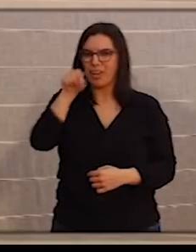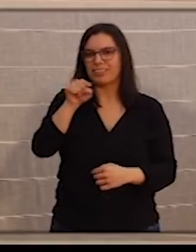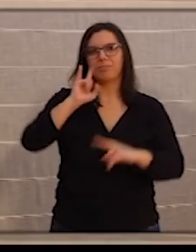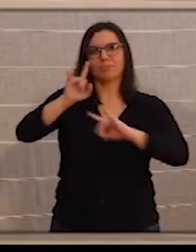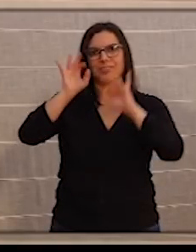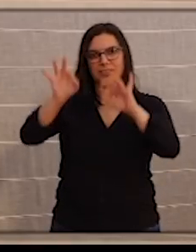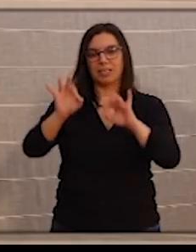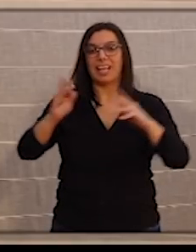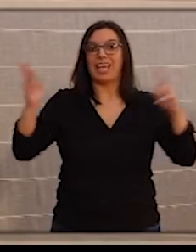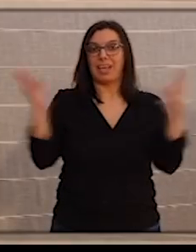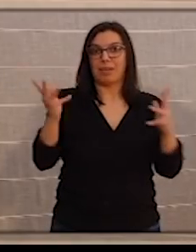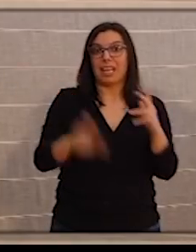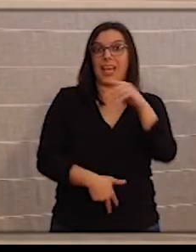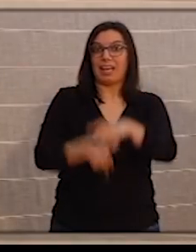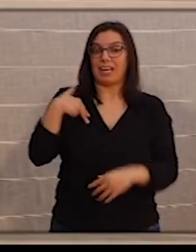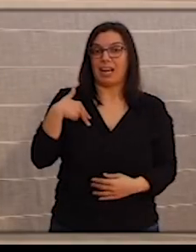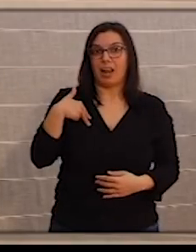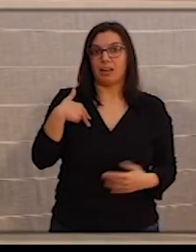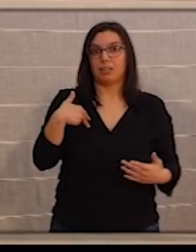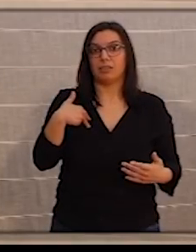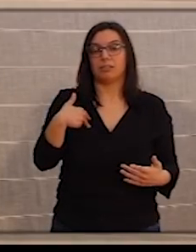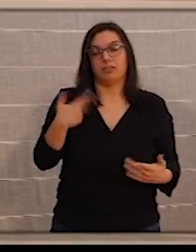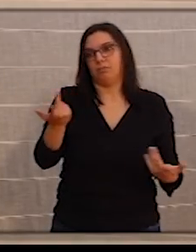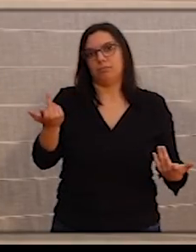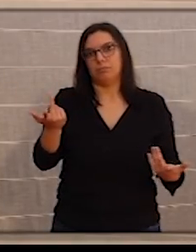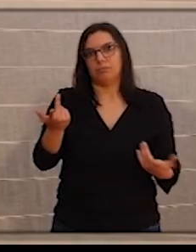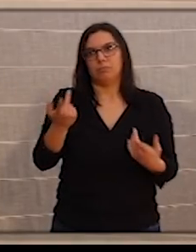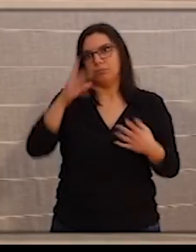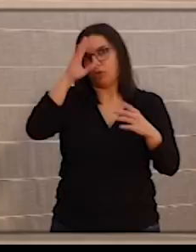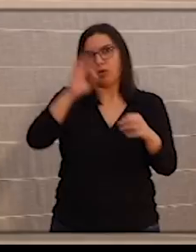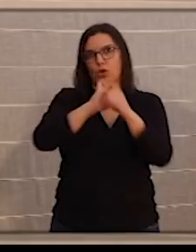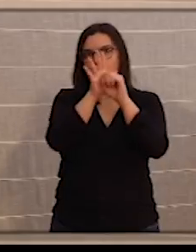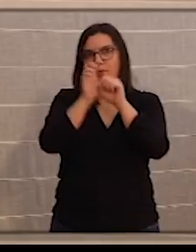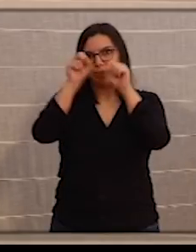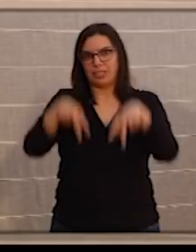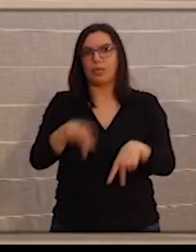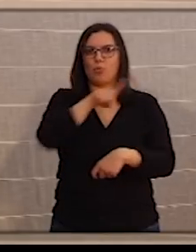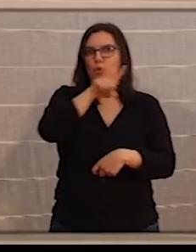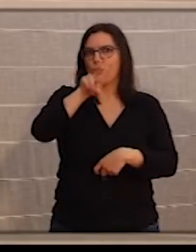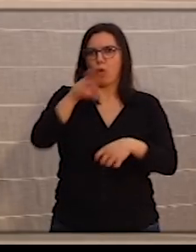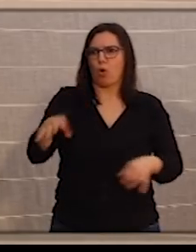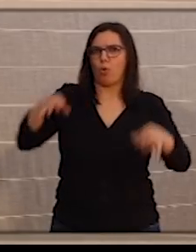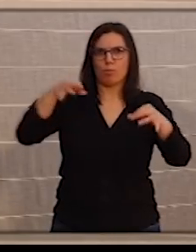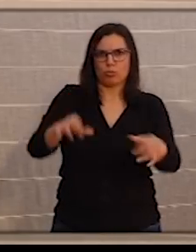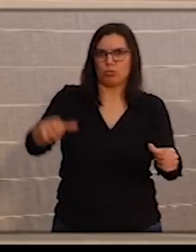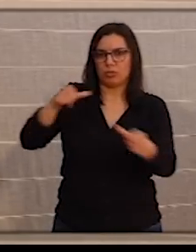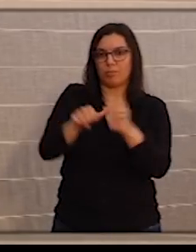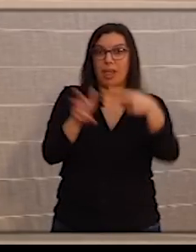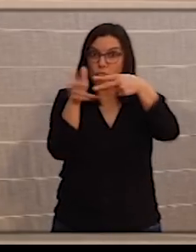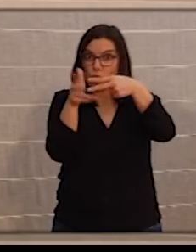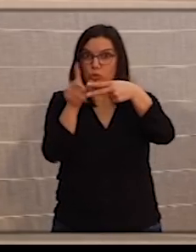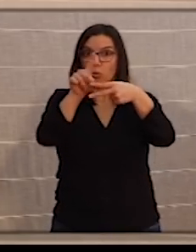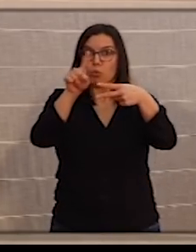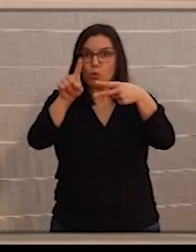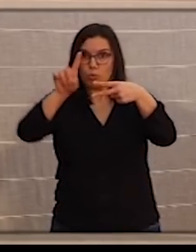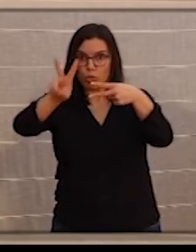Y para las emergencias en general, independientemente, no coronavirus, es el 112. Ambos servicios, ambos los